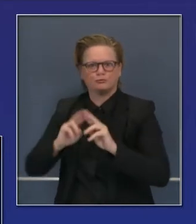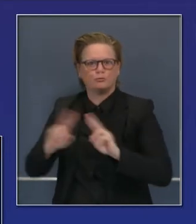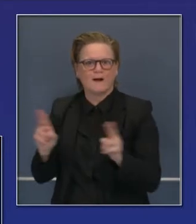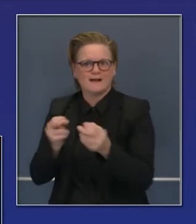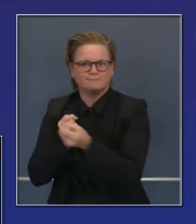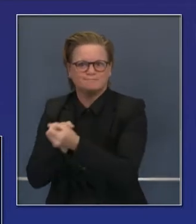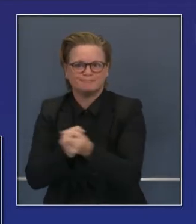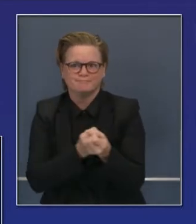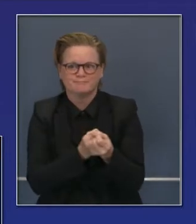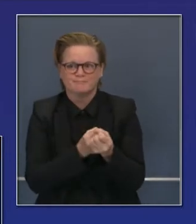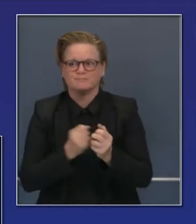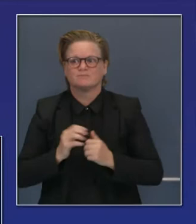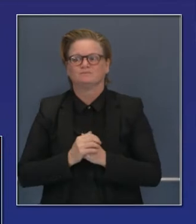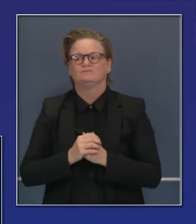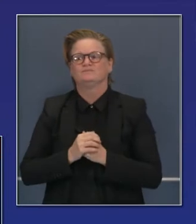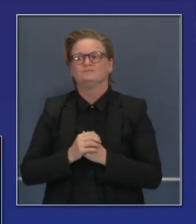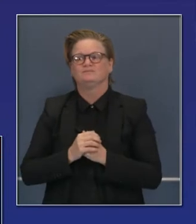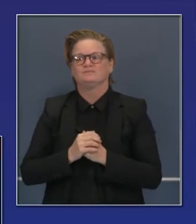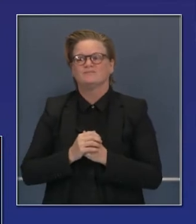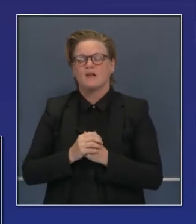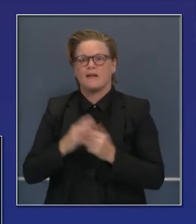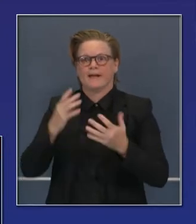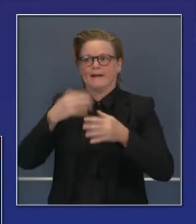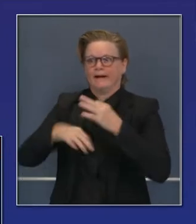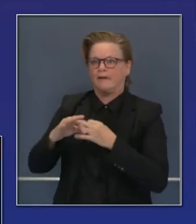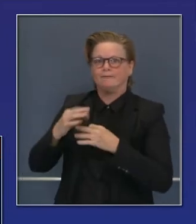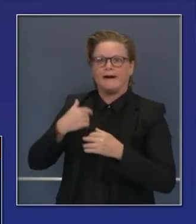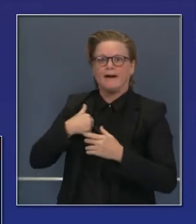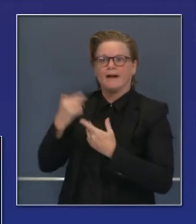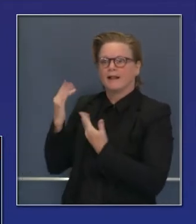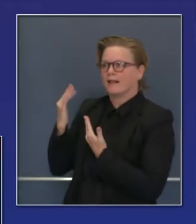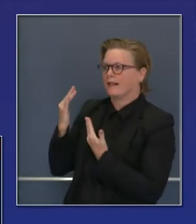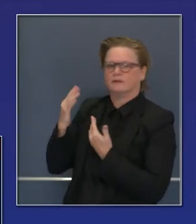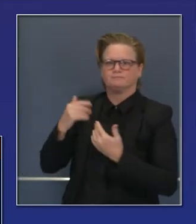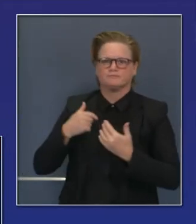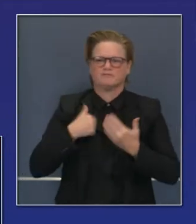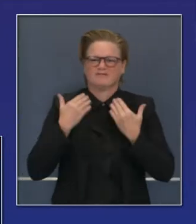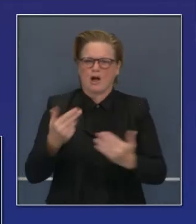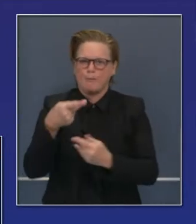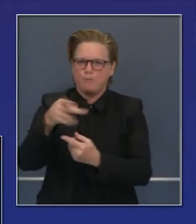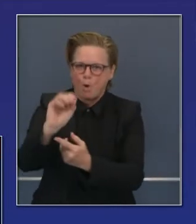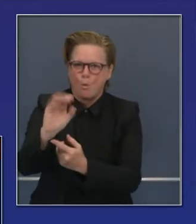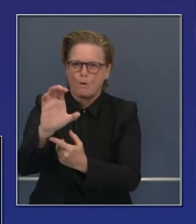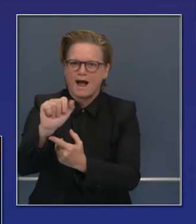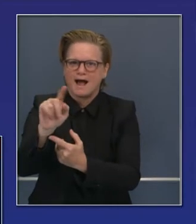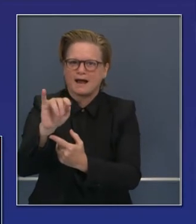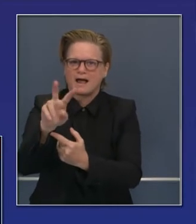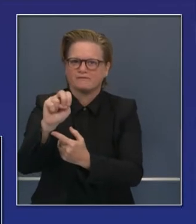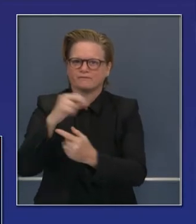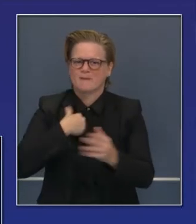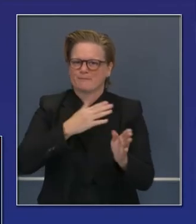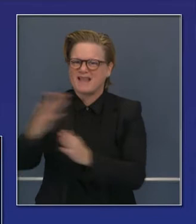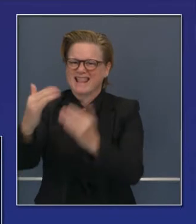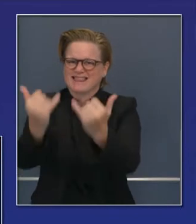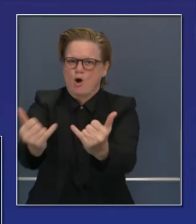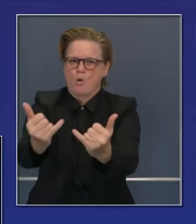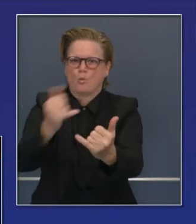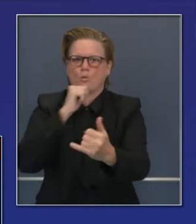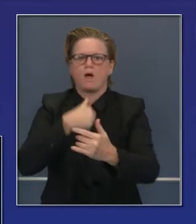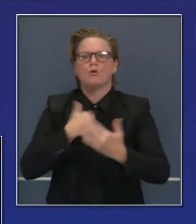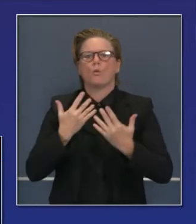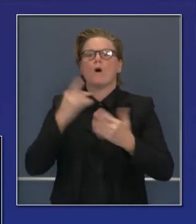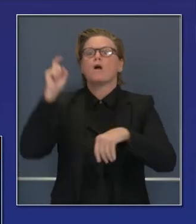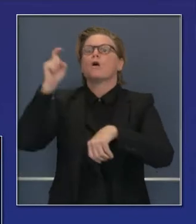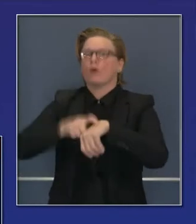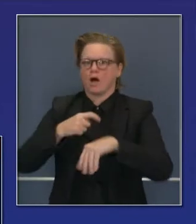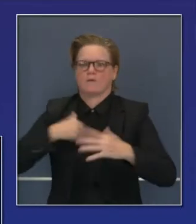listas para pasar del estatus cálido a capacidad activa respecto a su capacidad de recibir pacientes. Aquí tienen